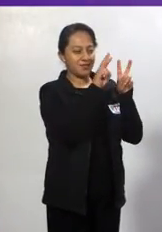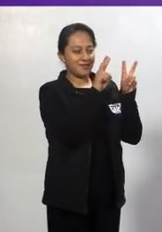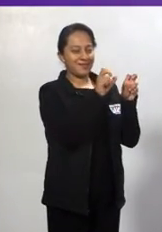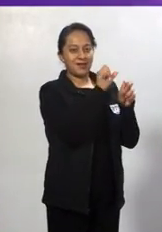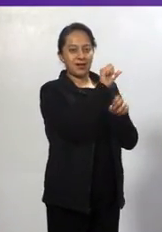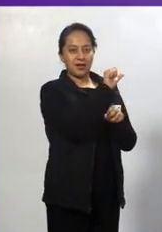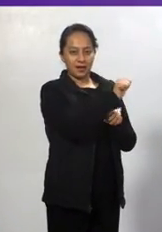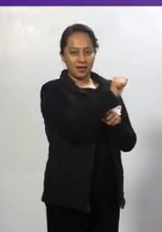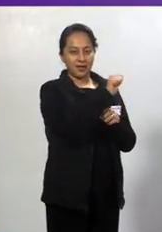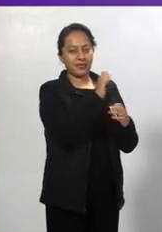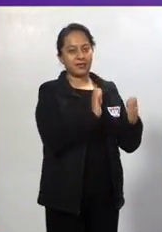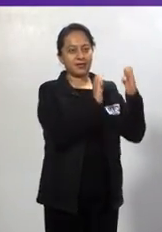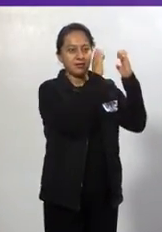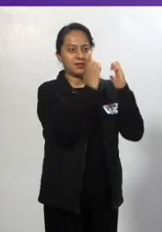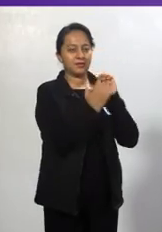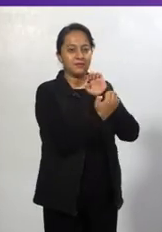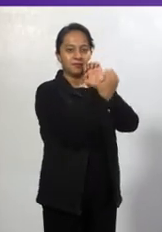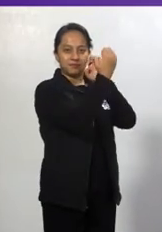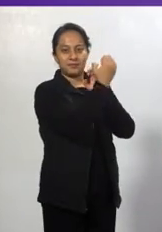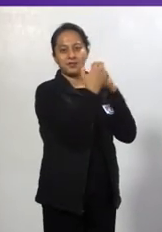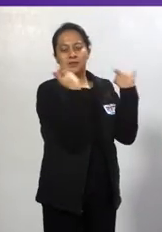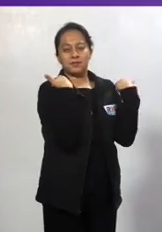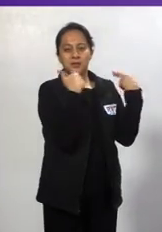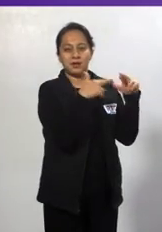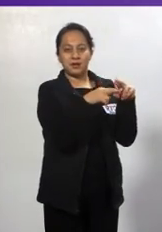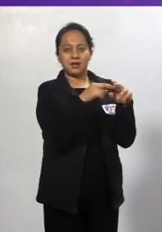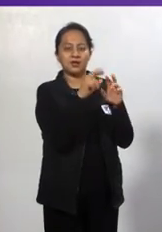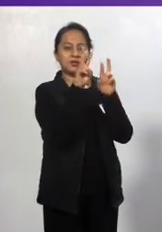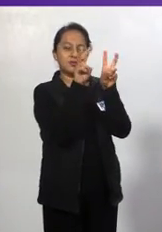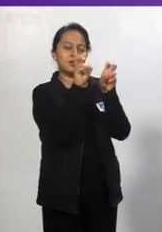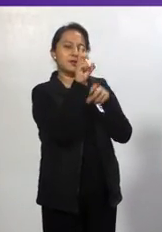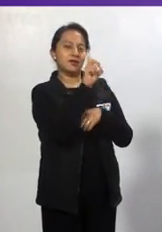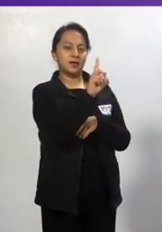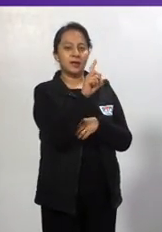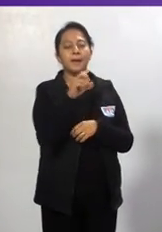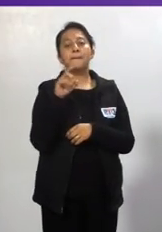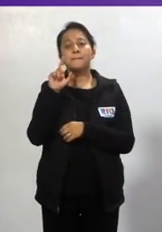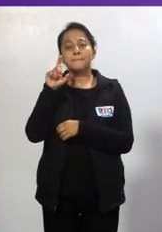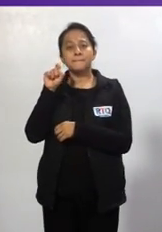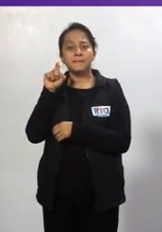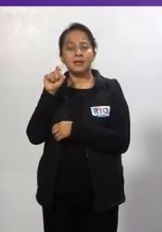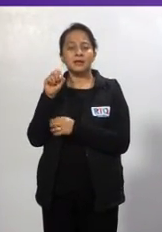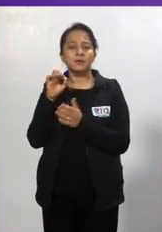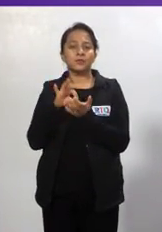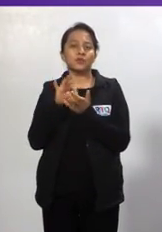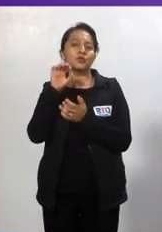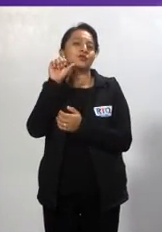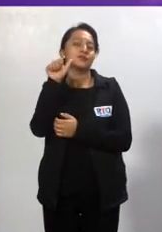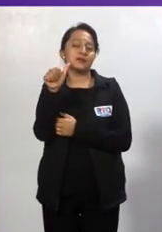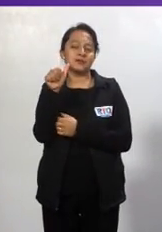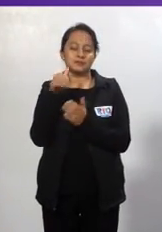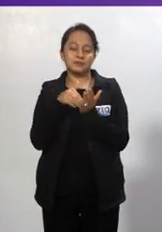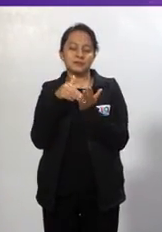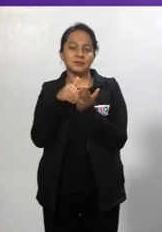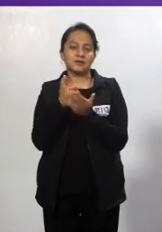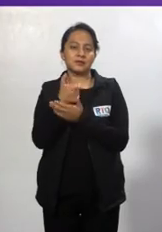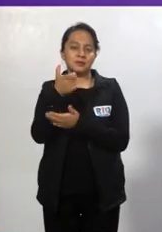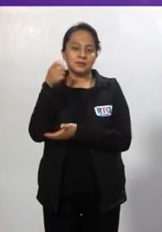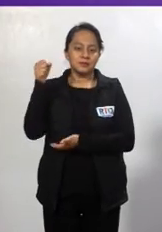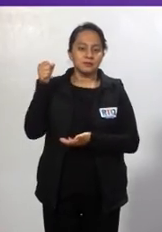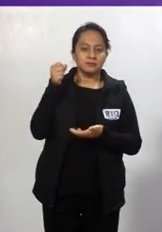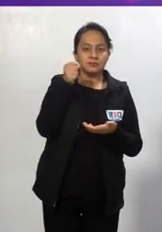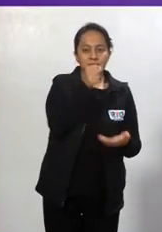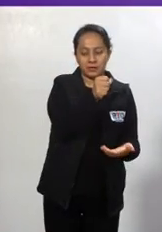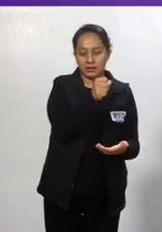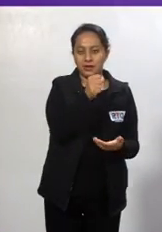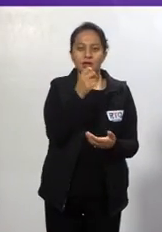módulo A del edificio de docencia D, el cual tuvo una inversión de 20.6 millones de pesos provenientes del gobierno estatal y